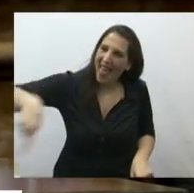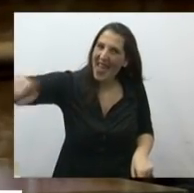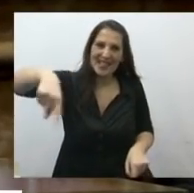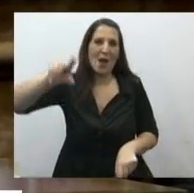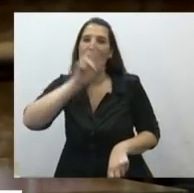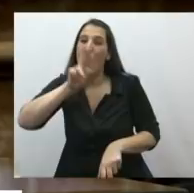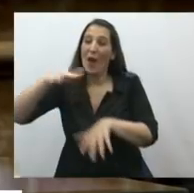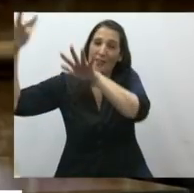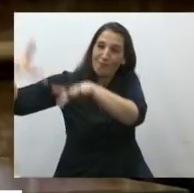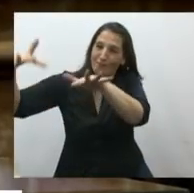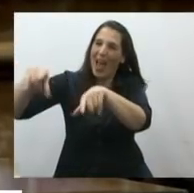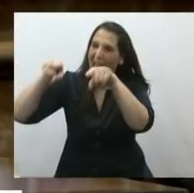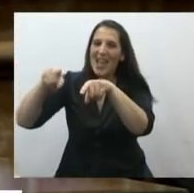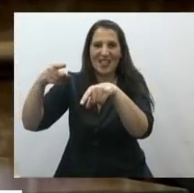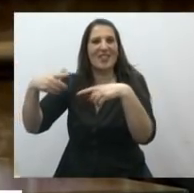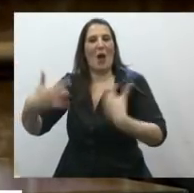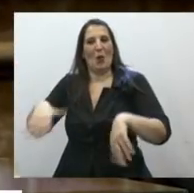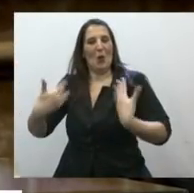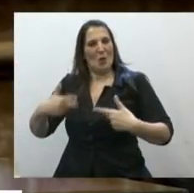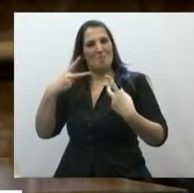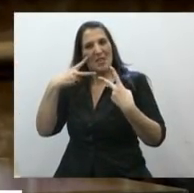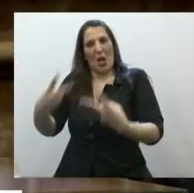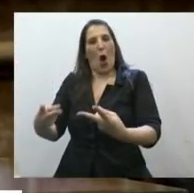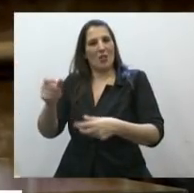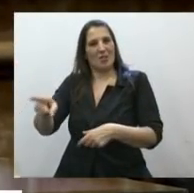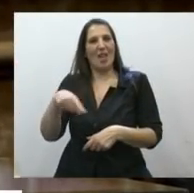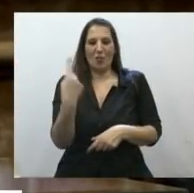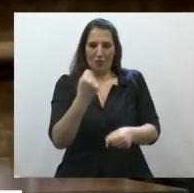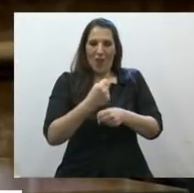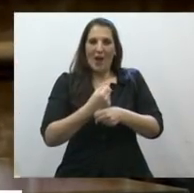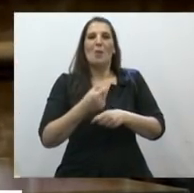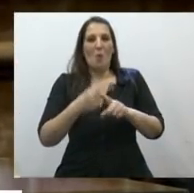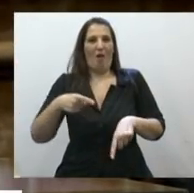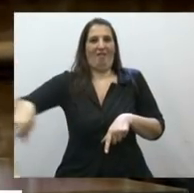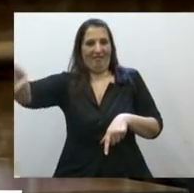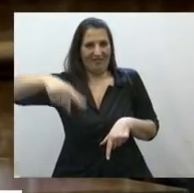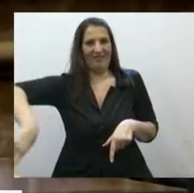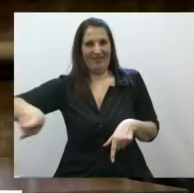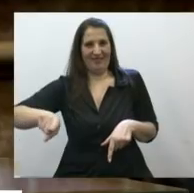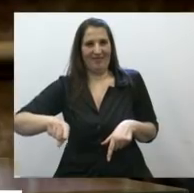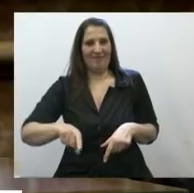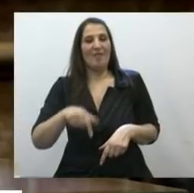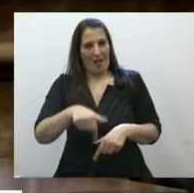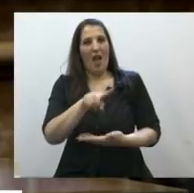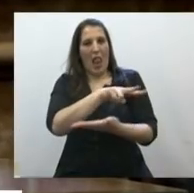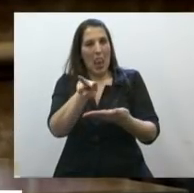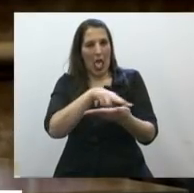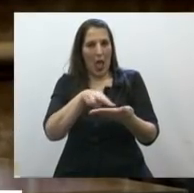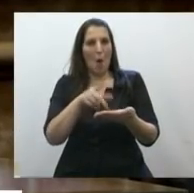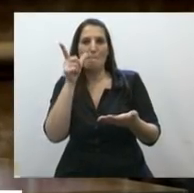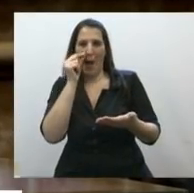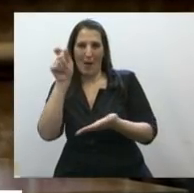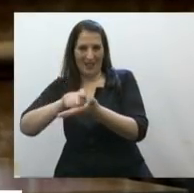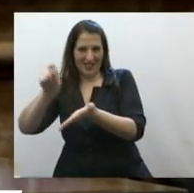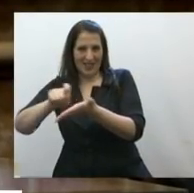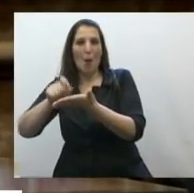reconocimiento de que este tema hoy se esté tratando en el Senado. Y para terminar, leo las palabras de este